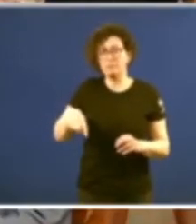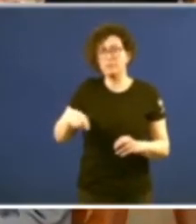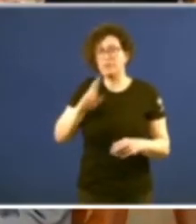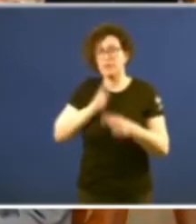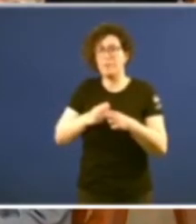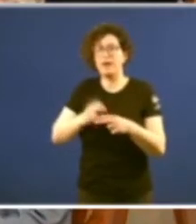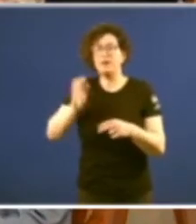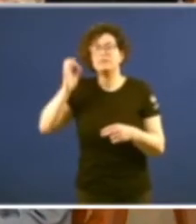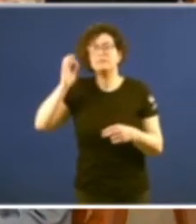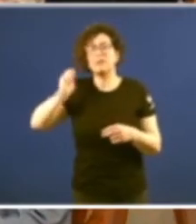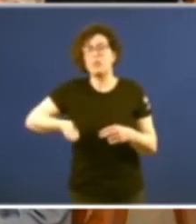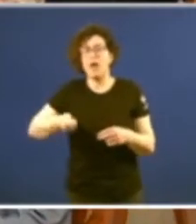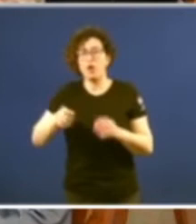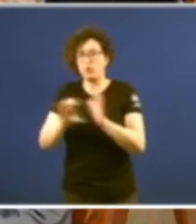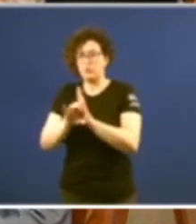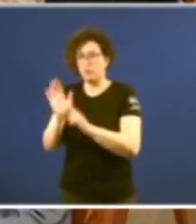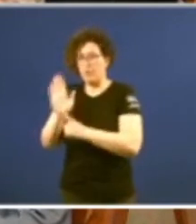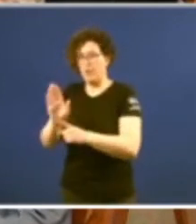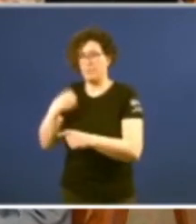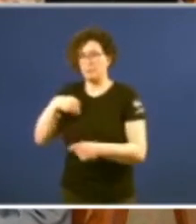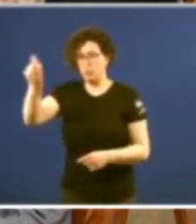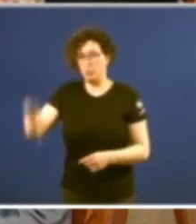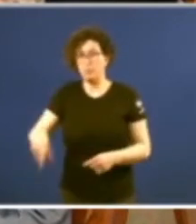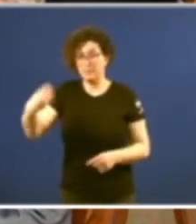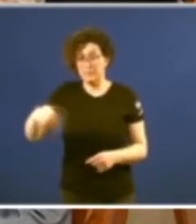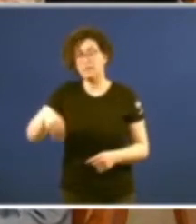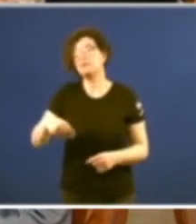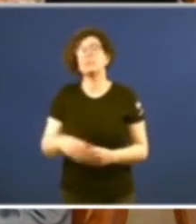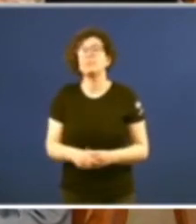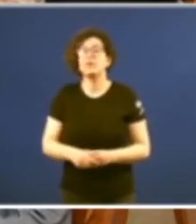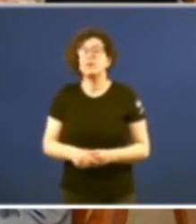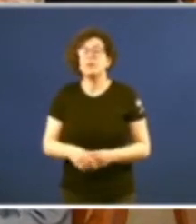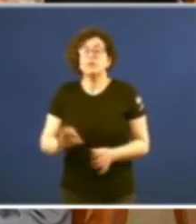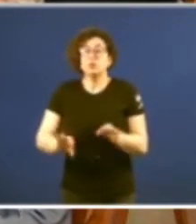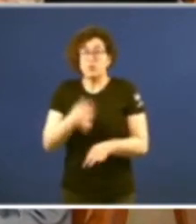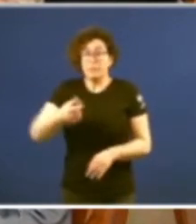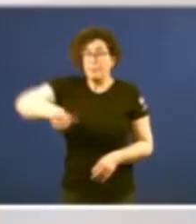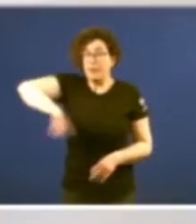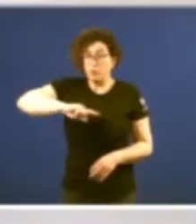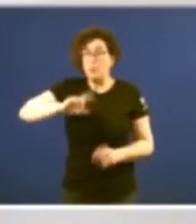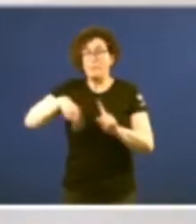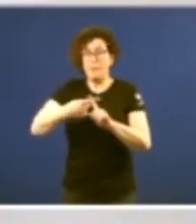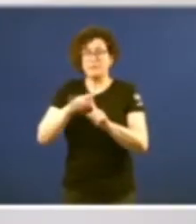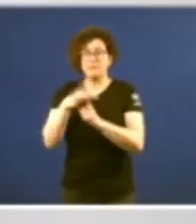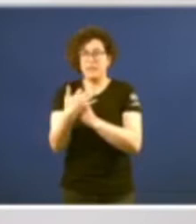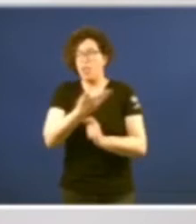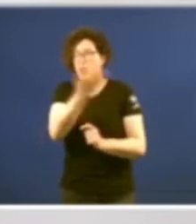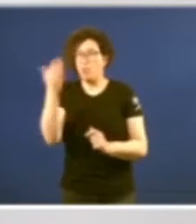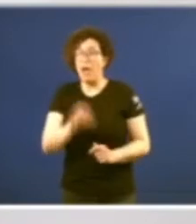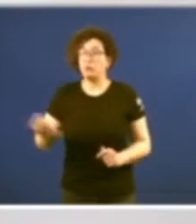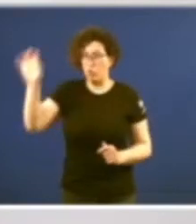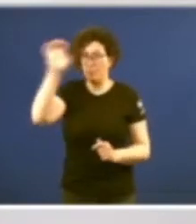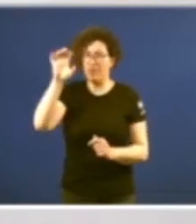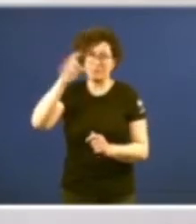Constitucional que vostede preside. Por fortuna, para nós e para o Estado das autonomías do que